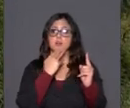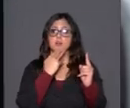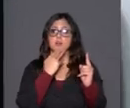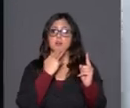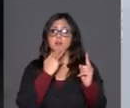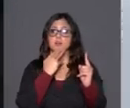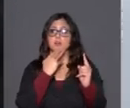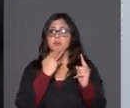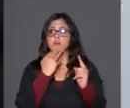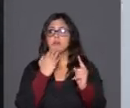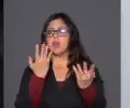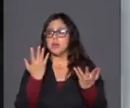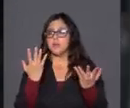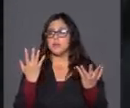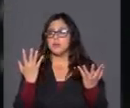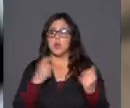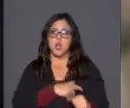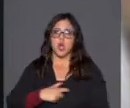parte del Estado,